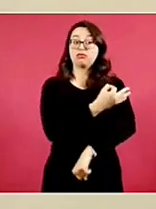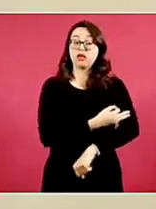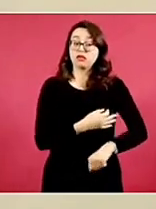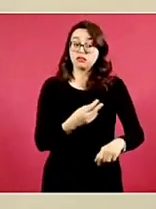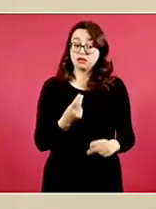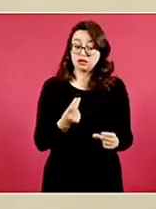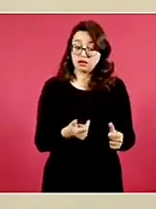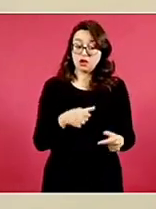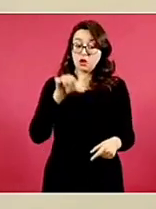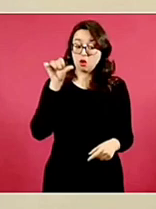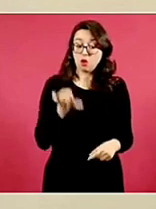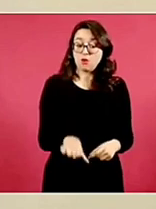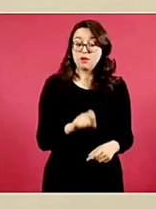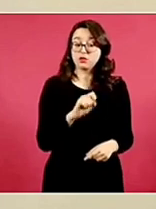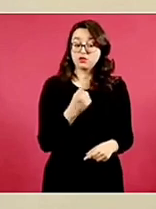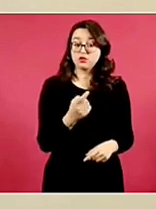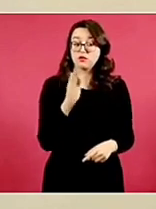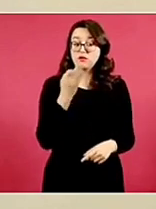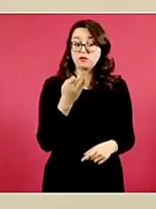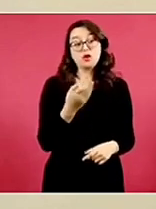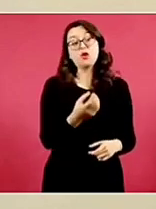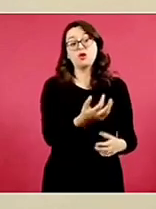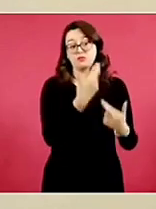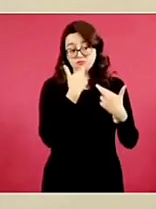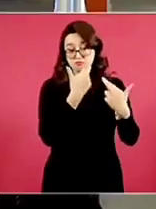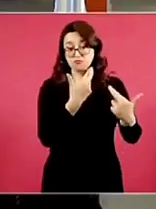el 21 de febrero. Saludos.